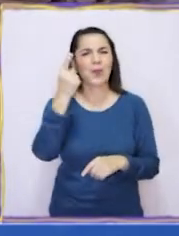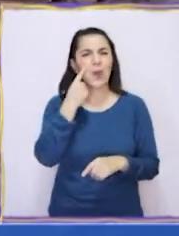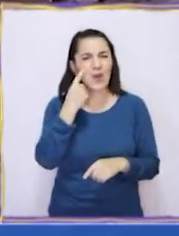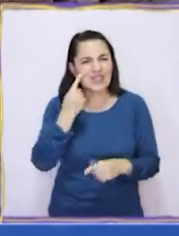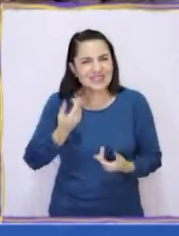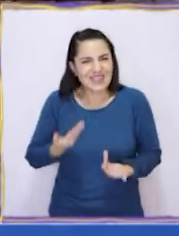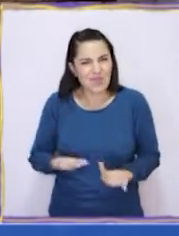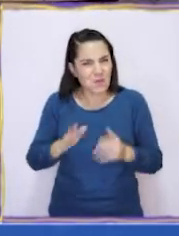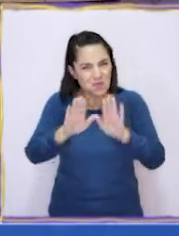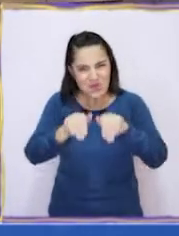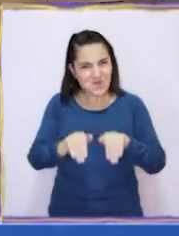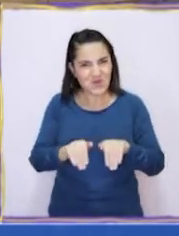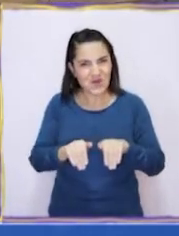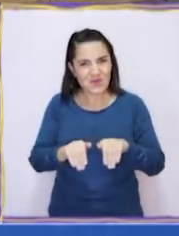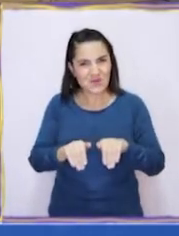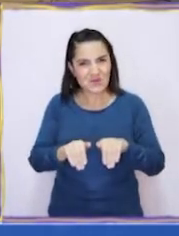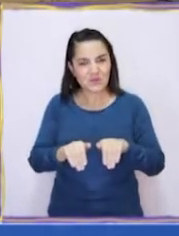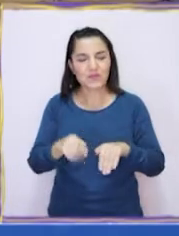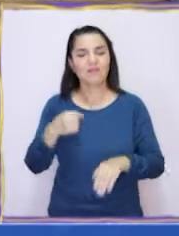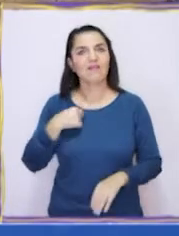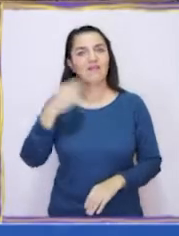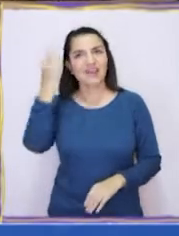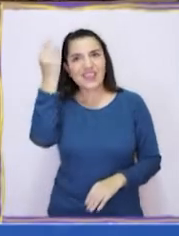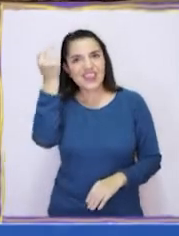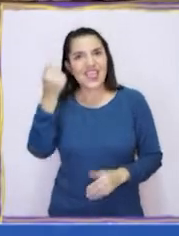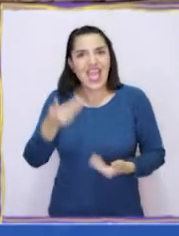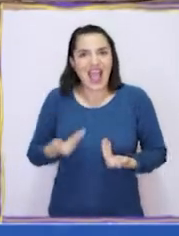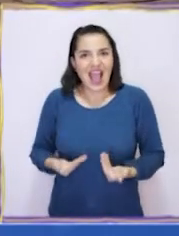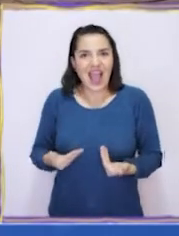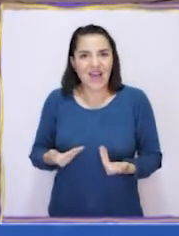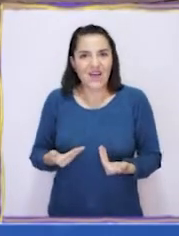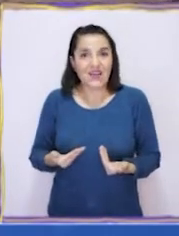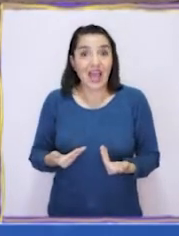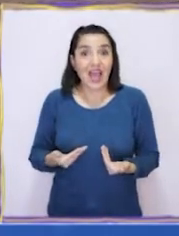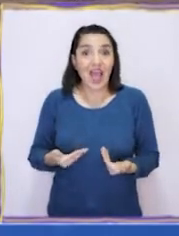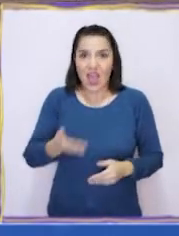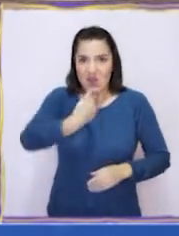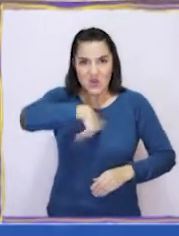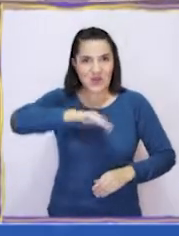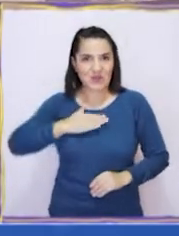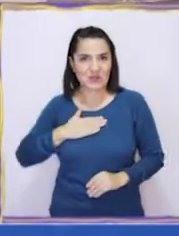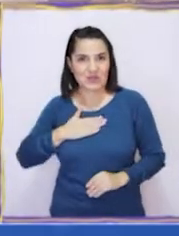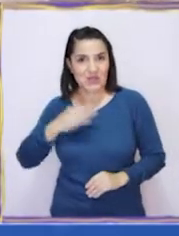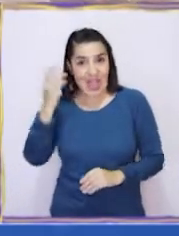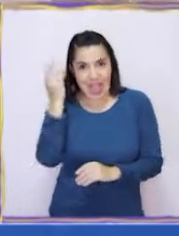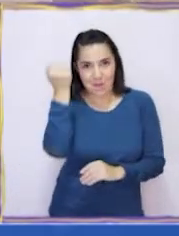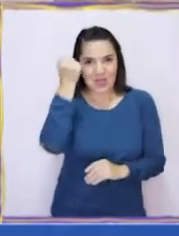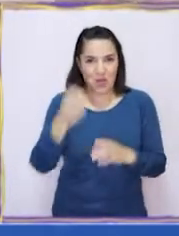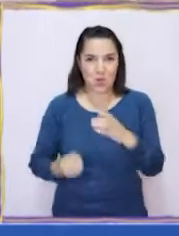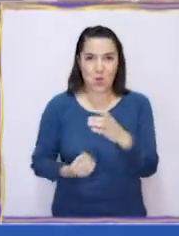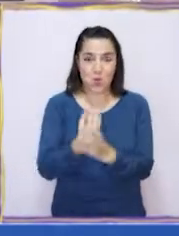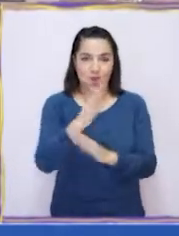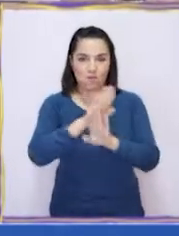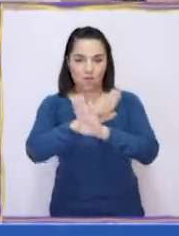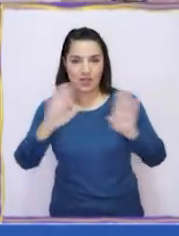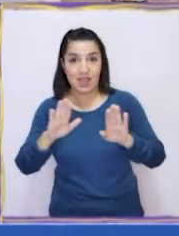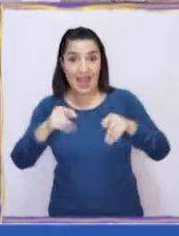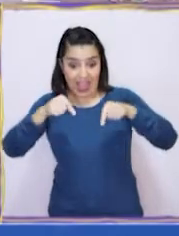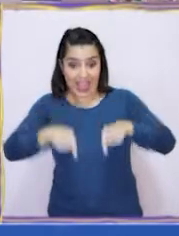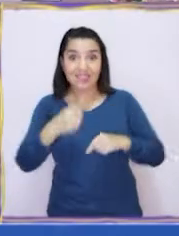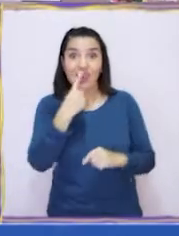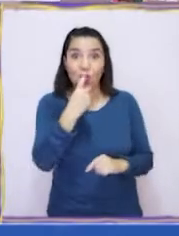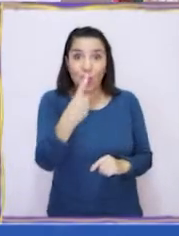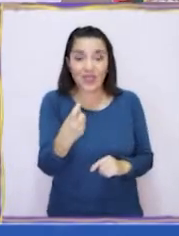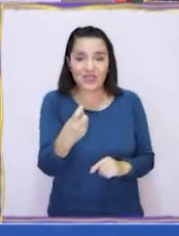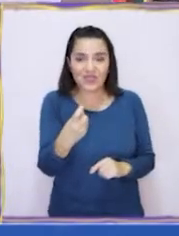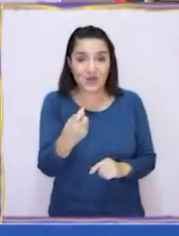hemos conocido? De hecho, ¡se me ocurre una idea! ¿Qué tal si inventamos un nuevo final para el cuento